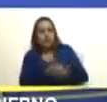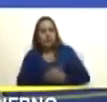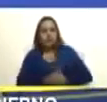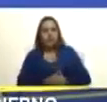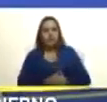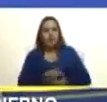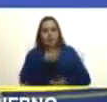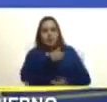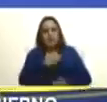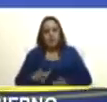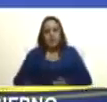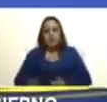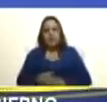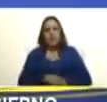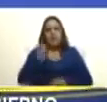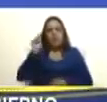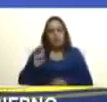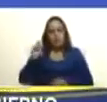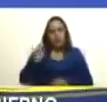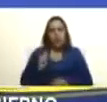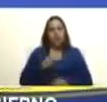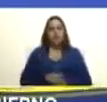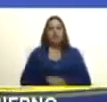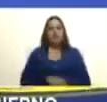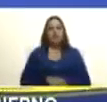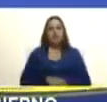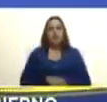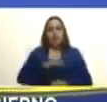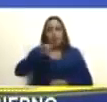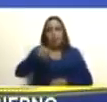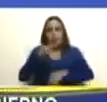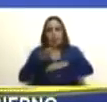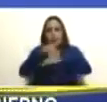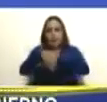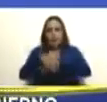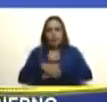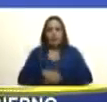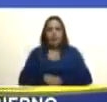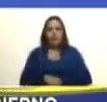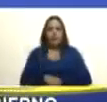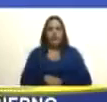presidente diputado Jorge Rodríguez Gómez